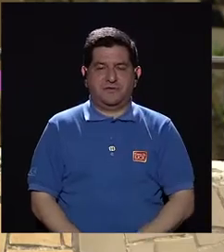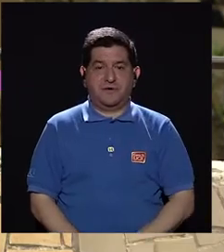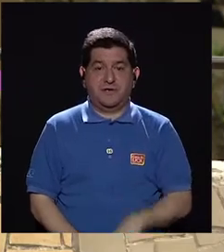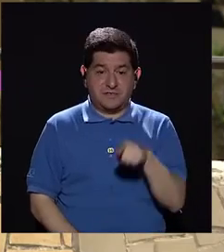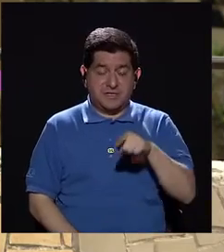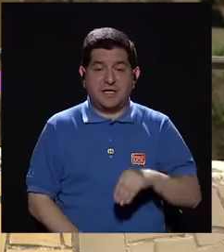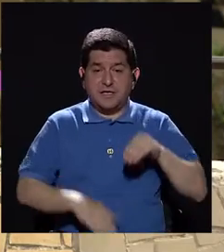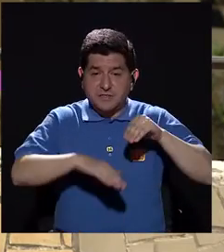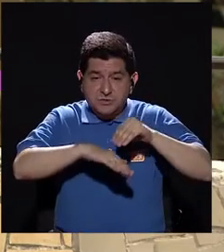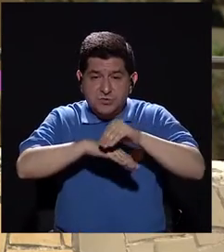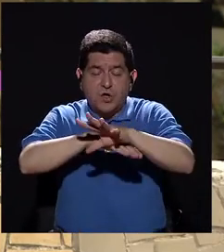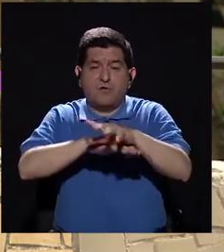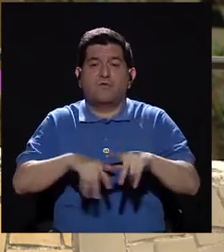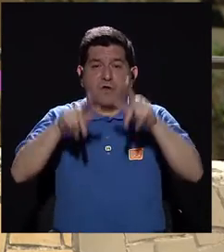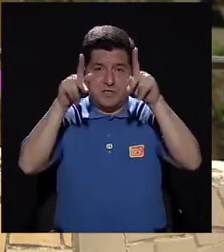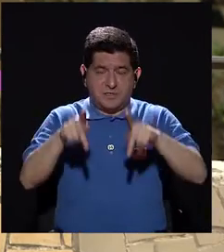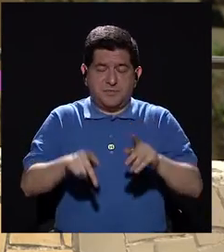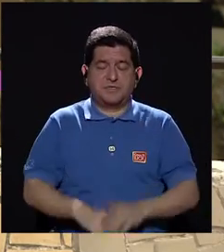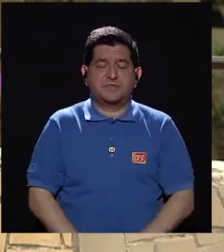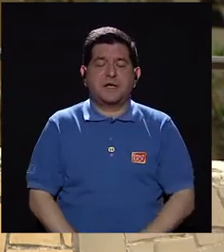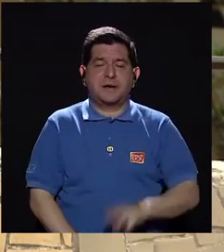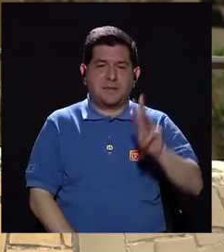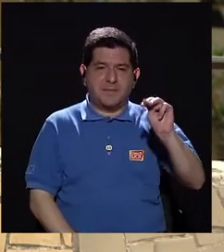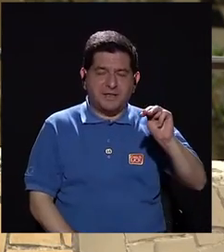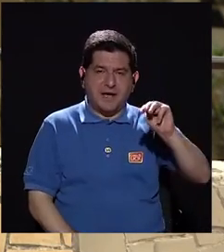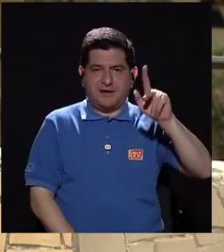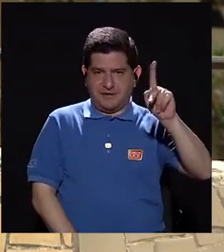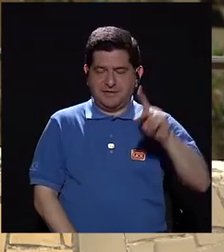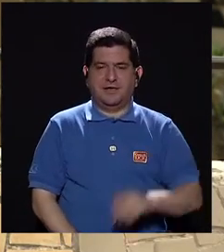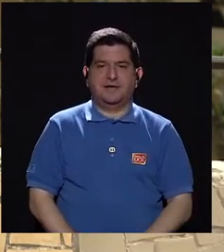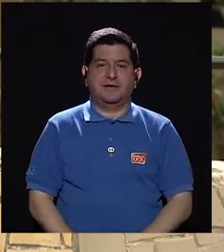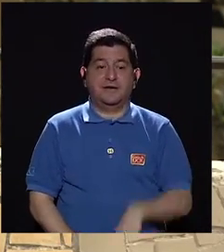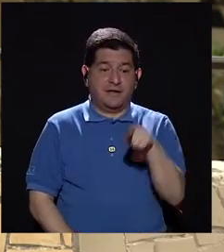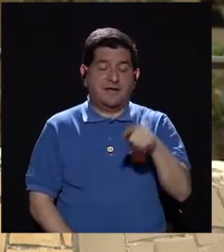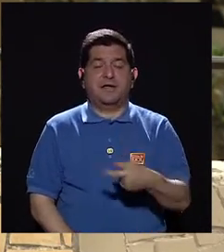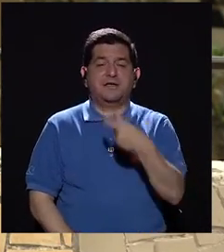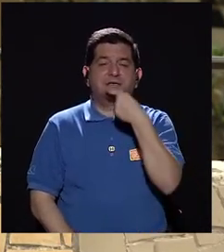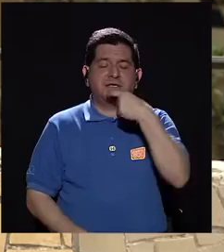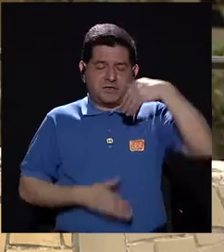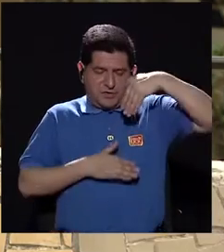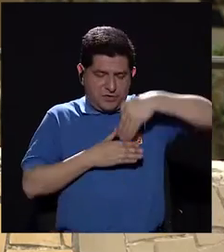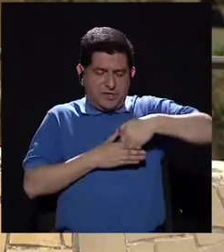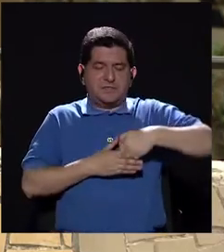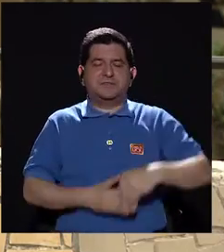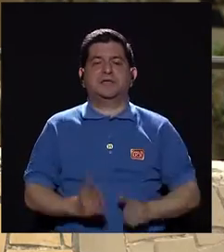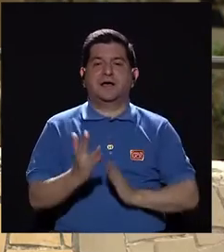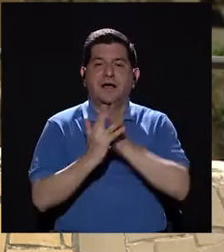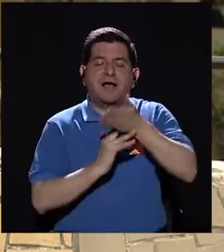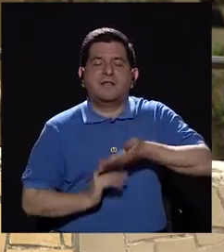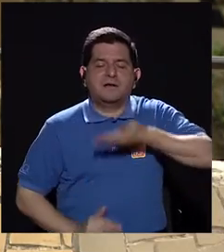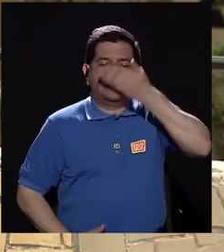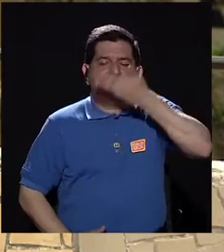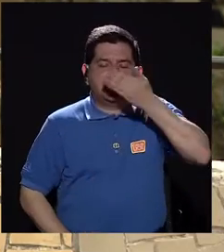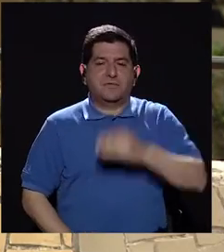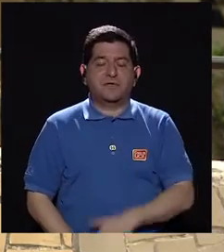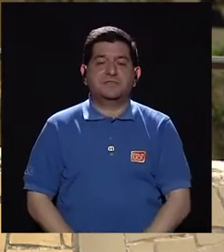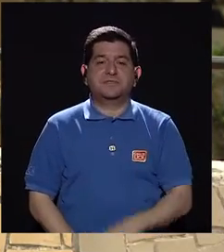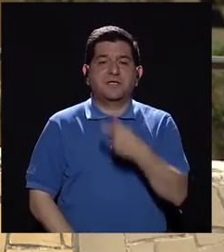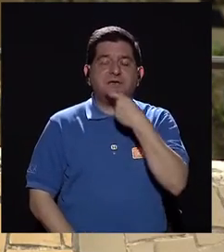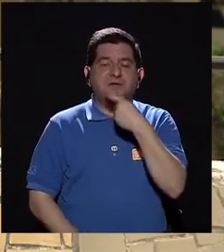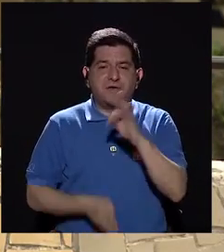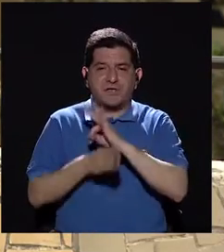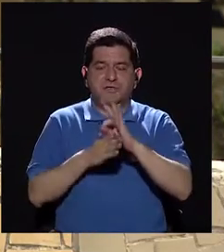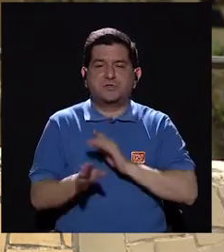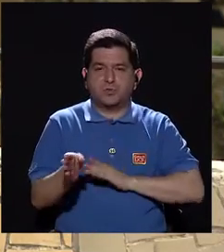una persona que se llama Madame Catania, que es la risa más interior y con respiraciones. Y la